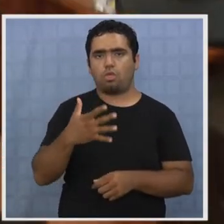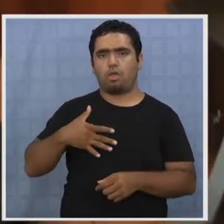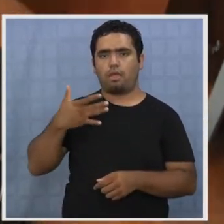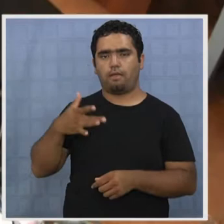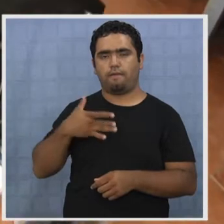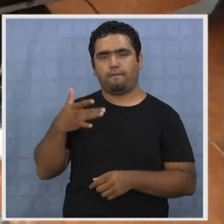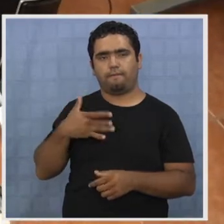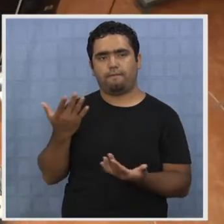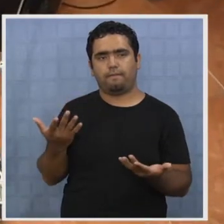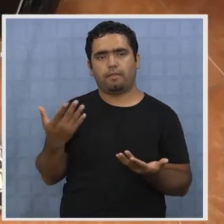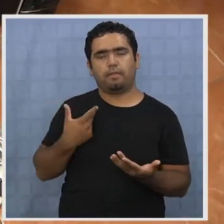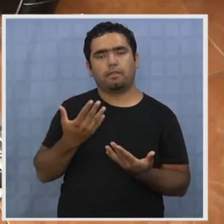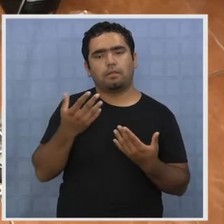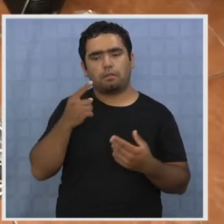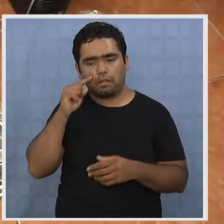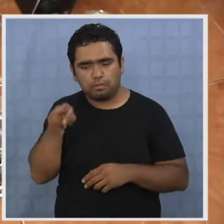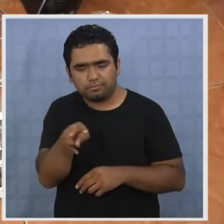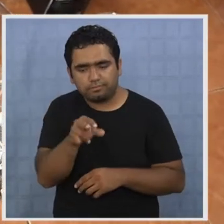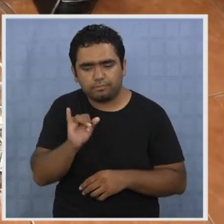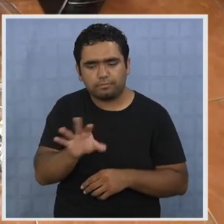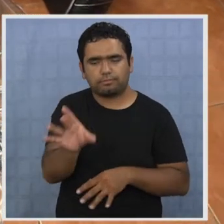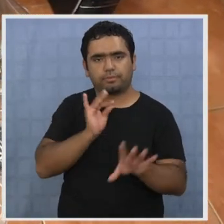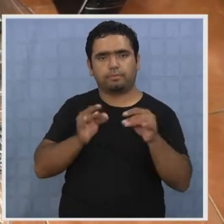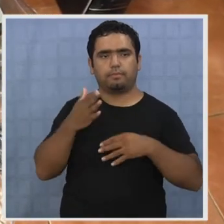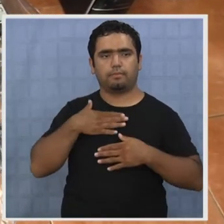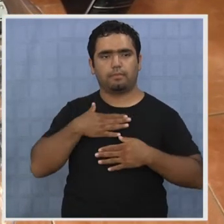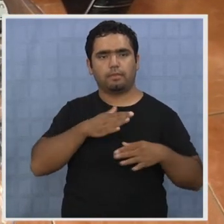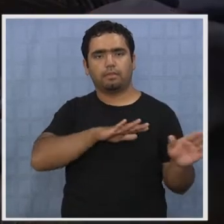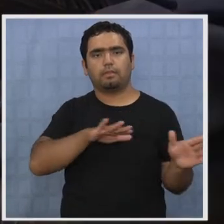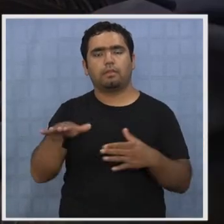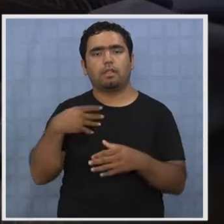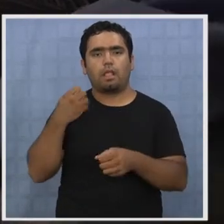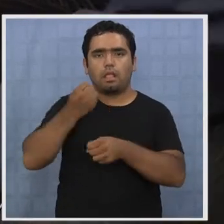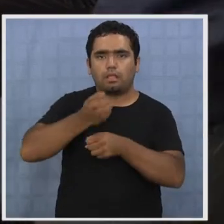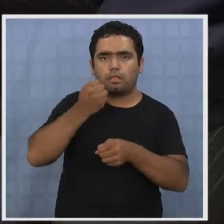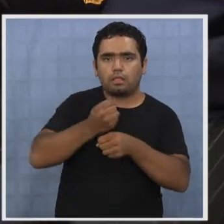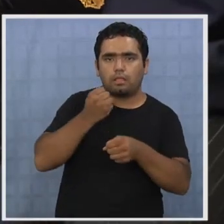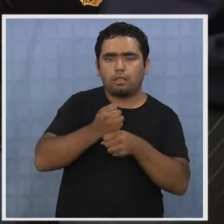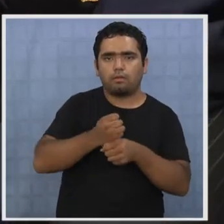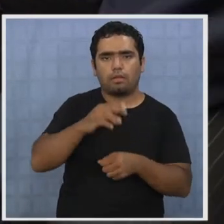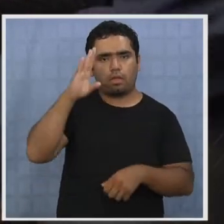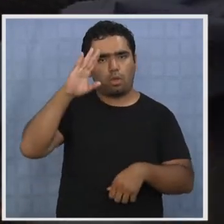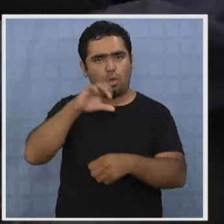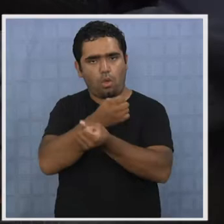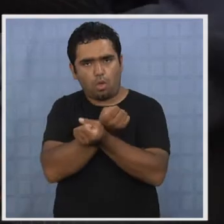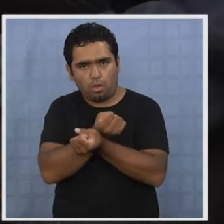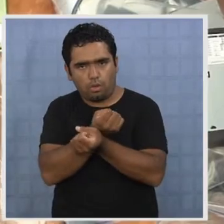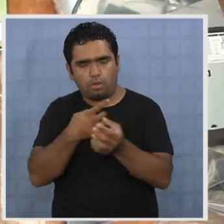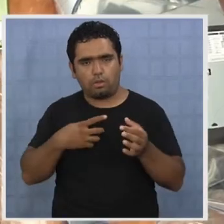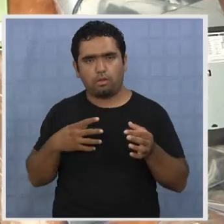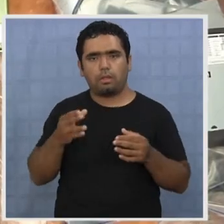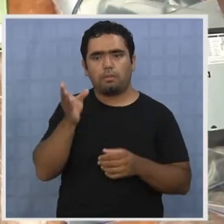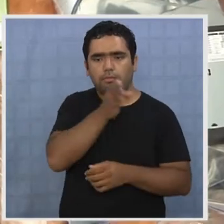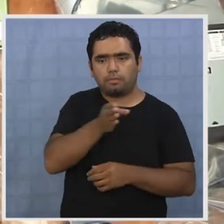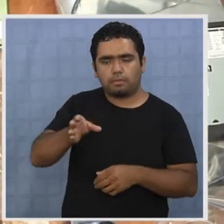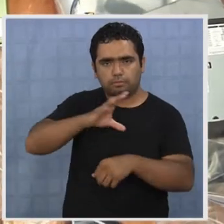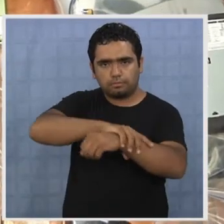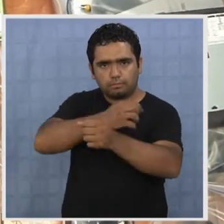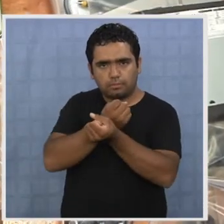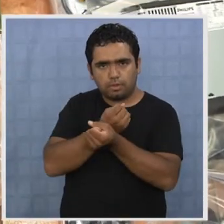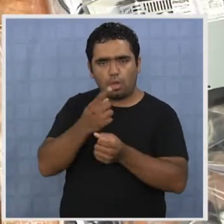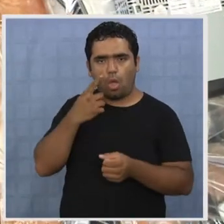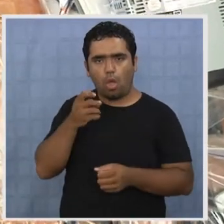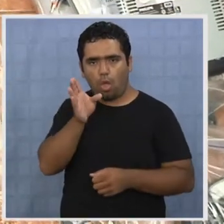con el reconocimiento de sus especies. El trabajo coordinado de las unidades policiales permitió que entre los detenidos se